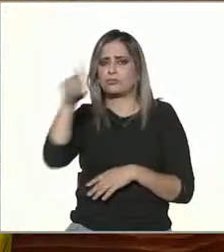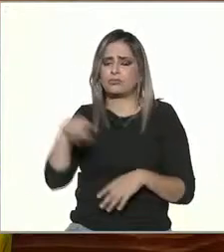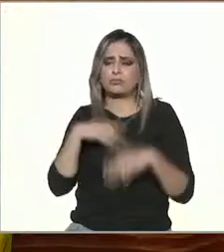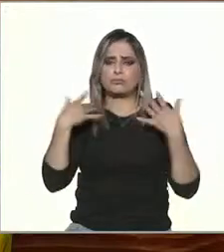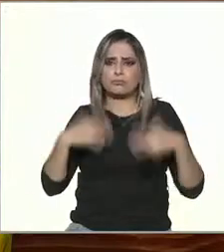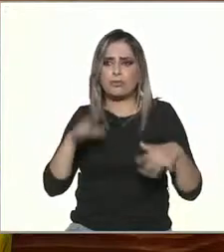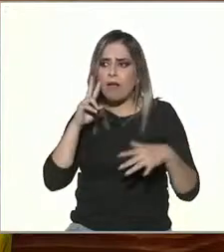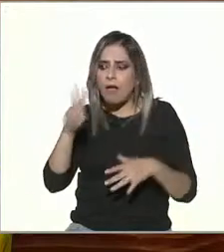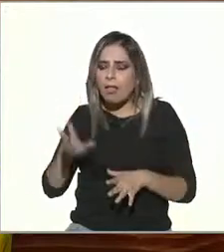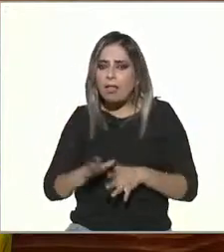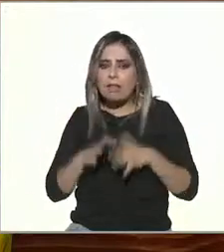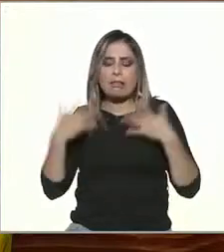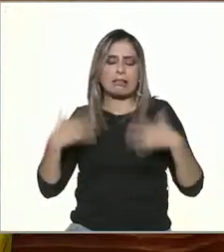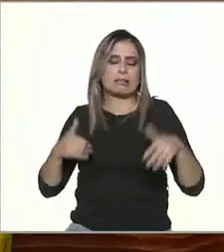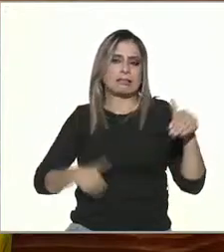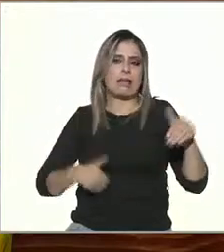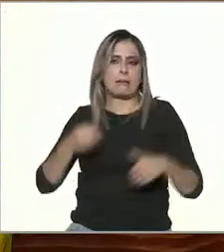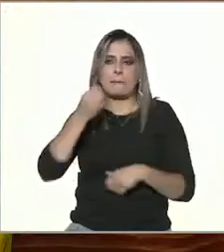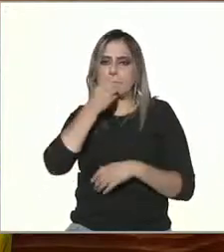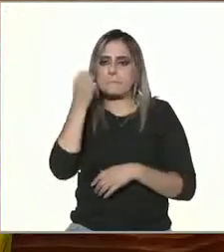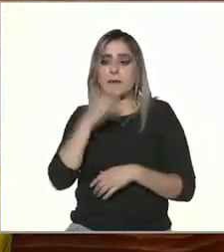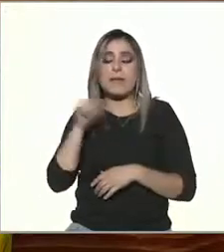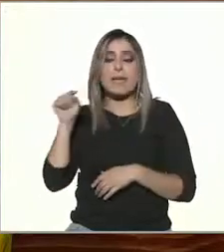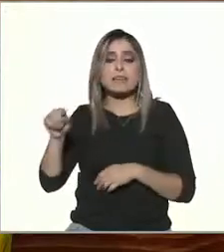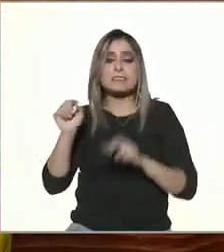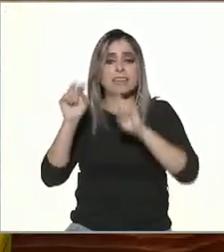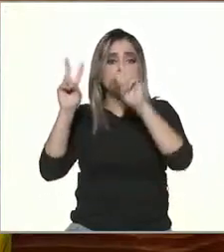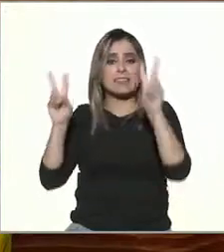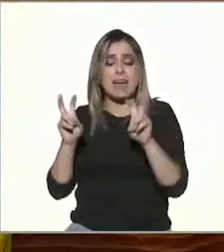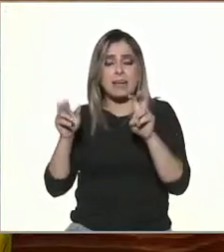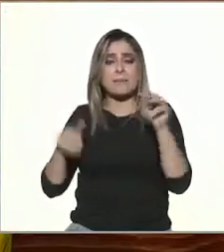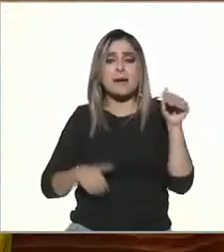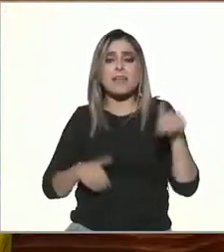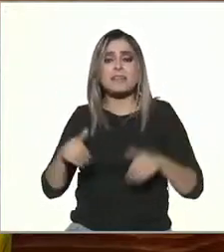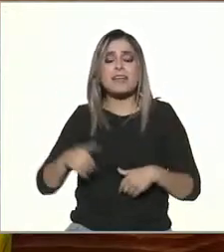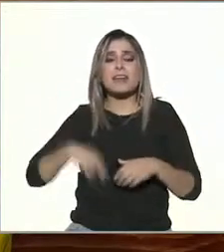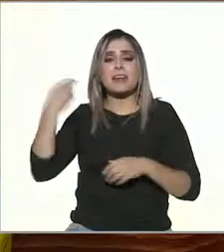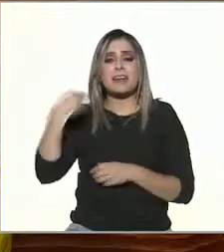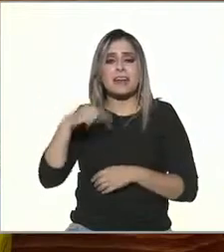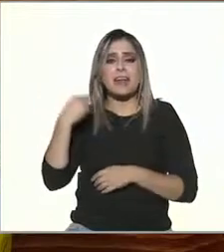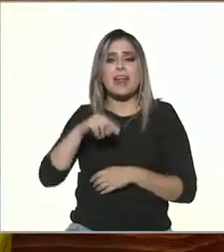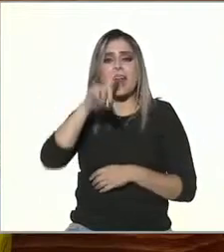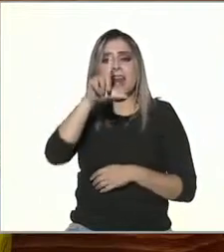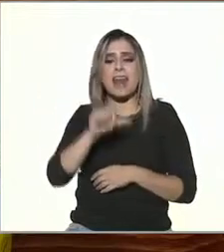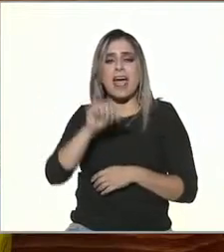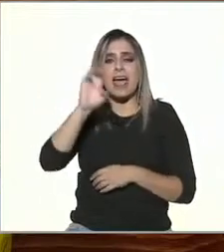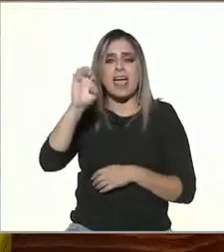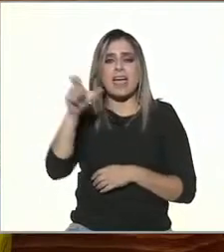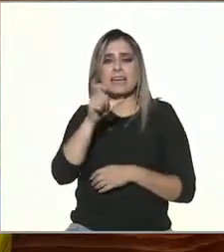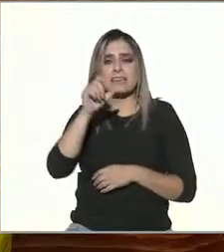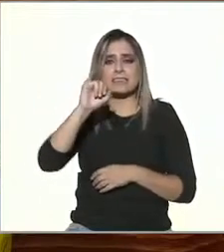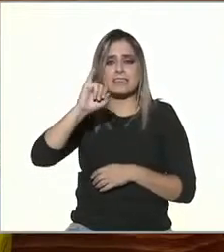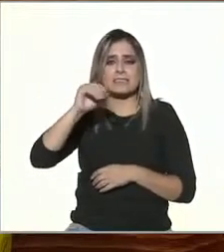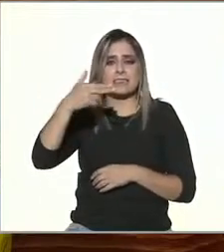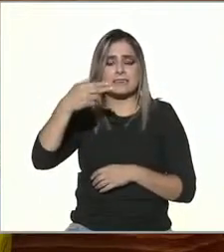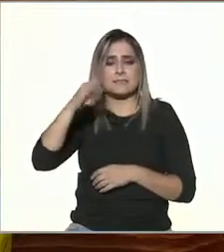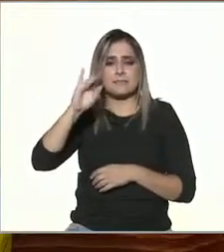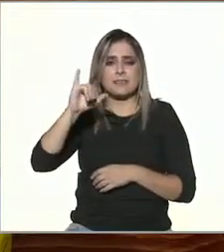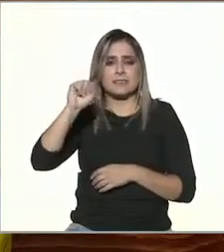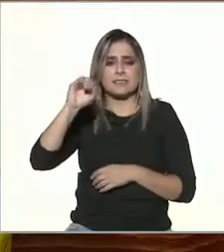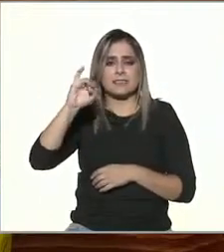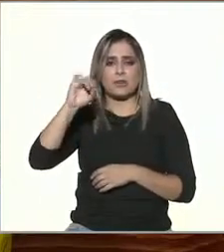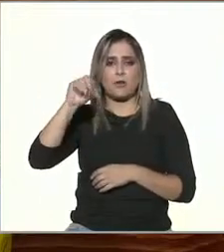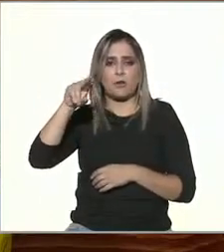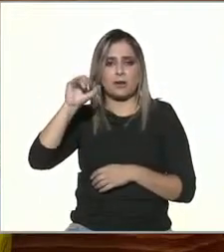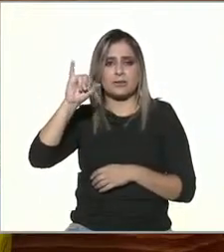y a toda la que se atreva a ir desde el título ya se las pongo así se llama La exhibicionista la historia de